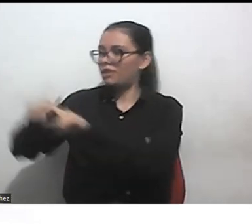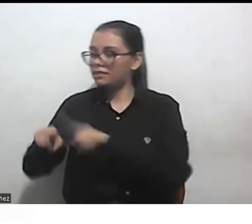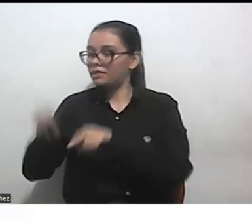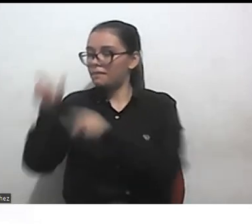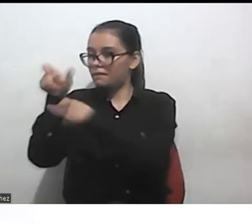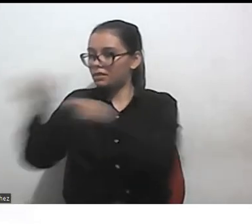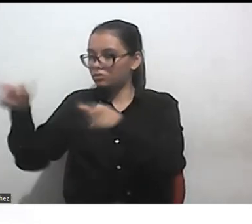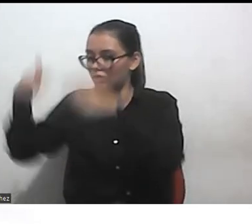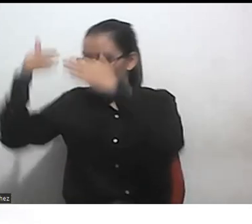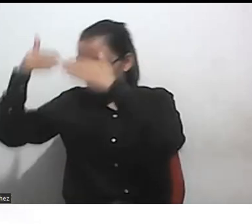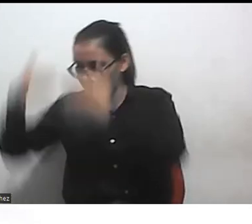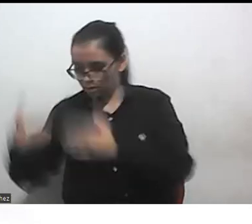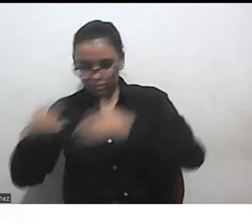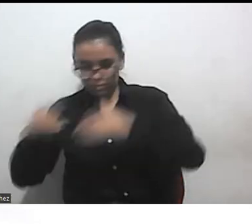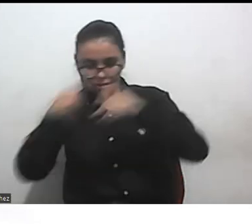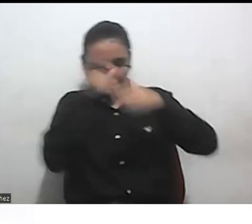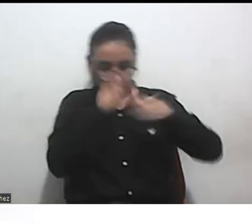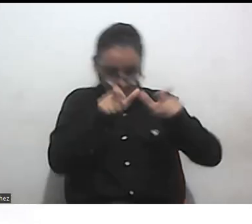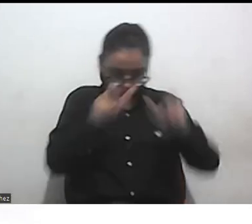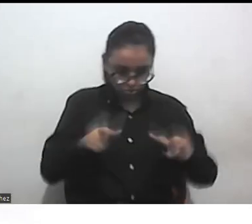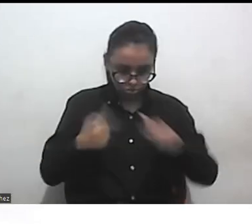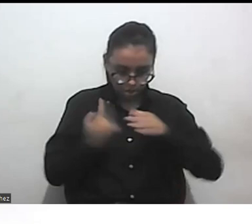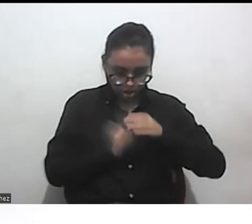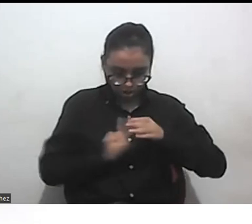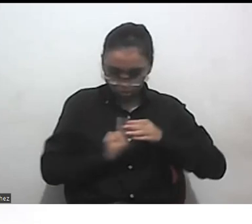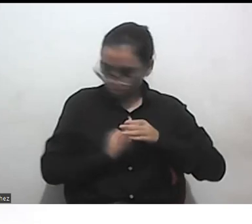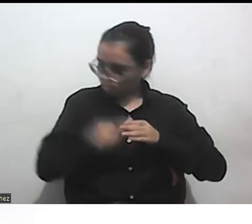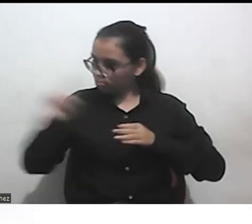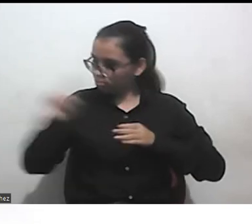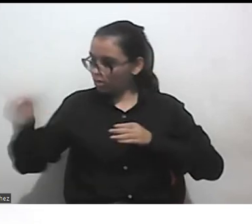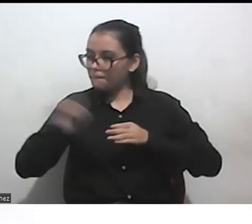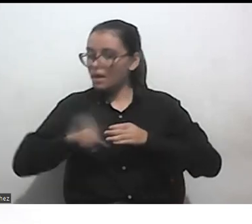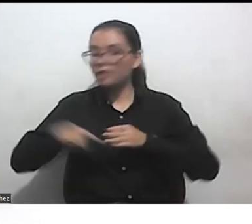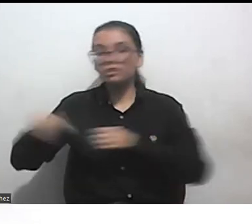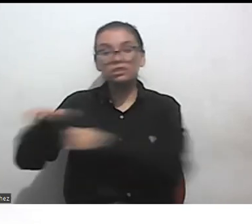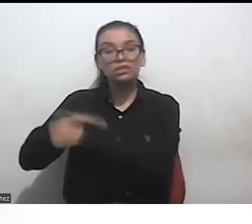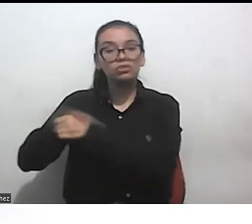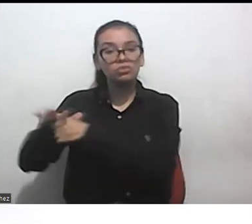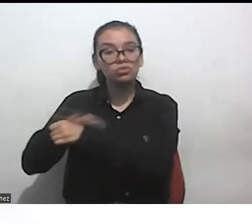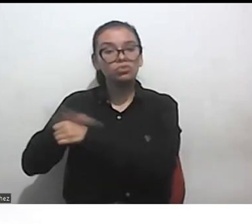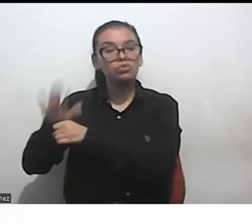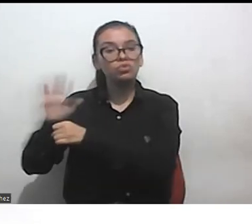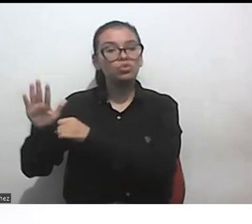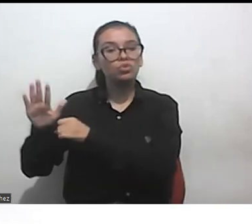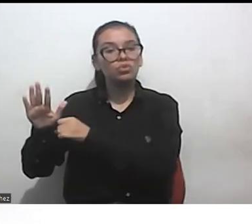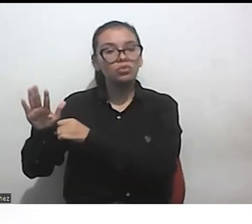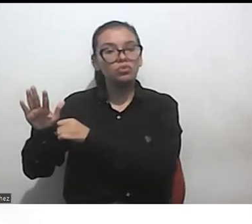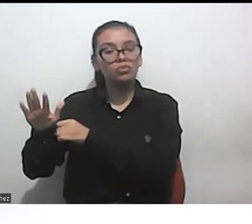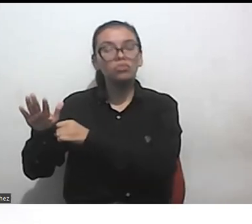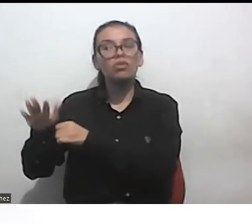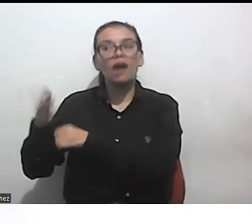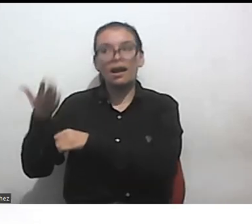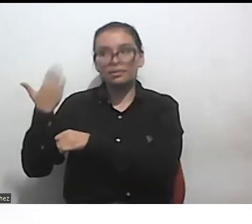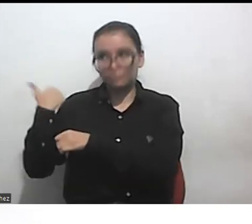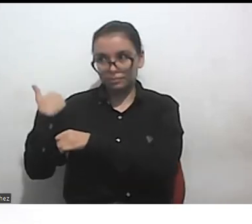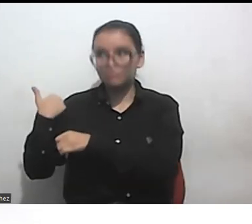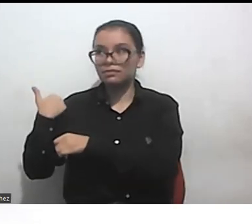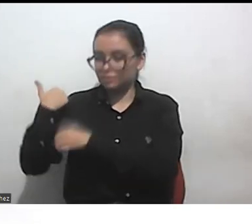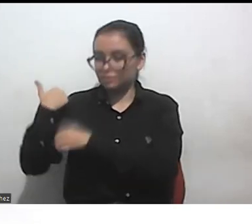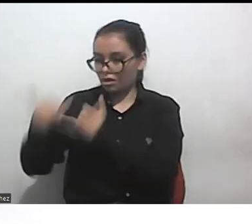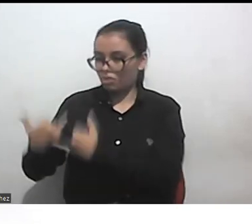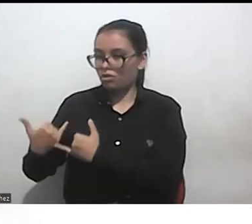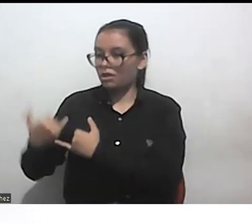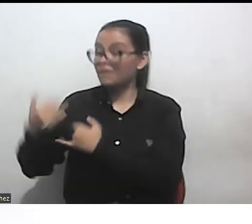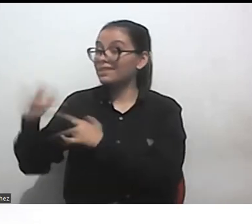una persona autista por estos contextos también implica reconocer que existieron y en nuestras historias